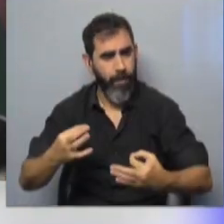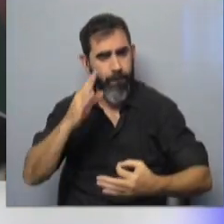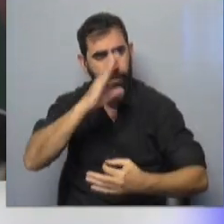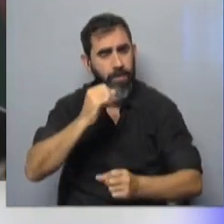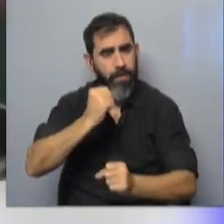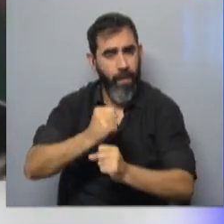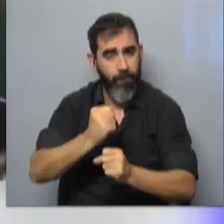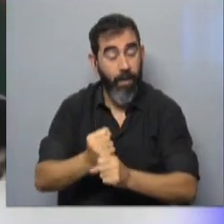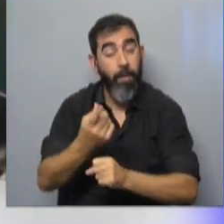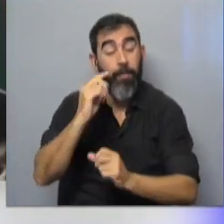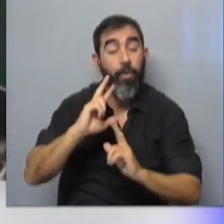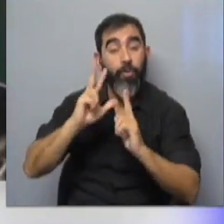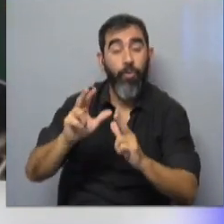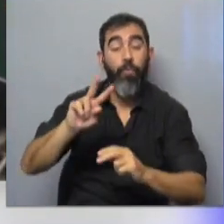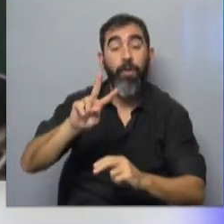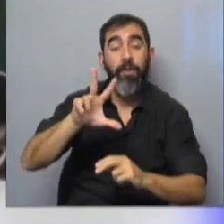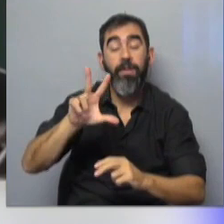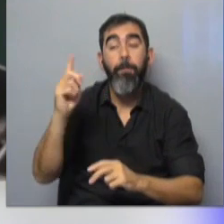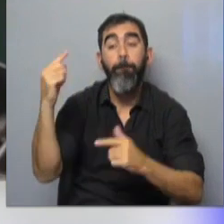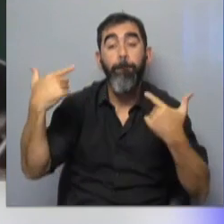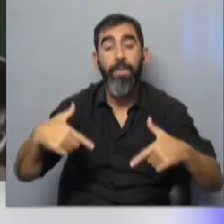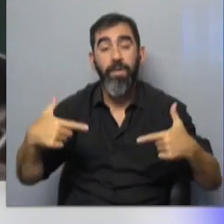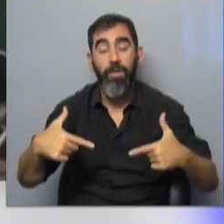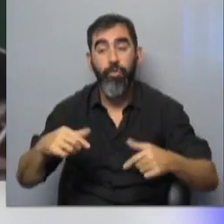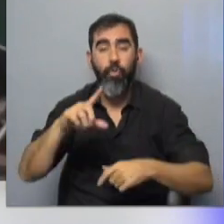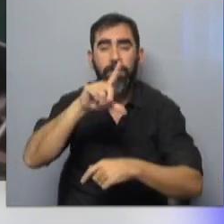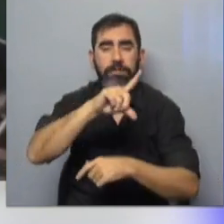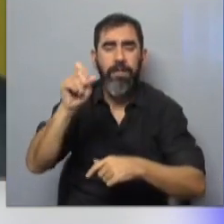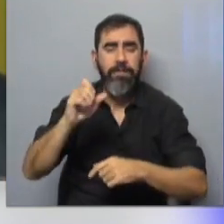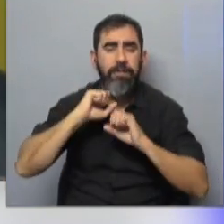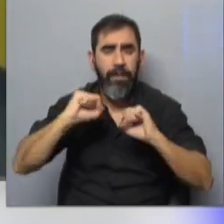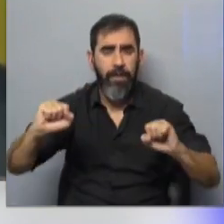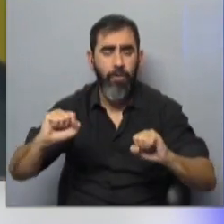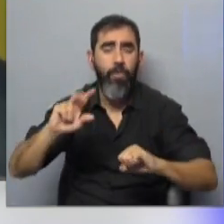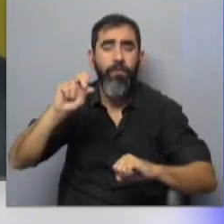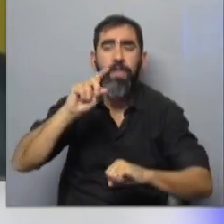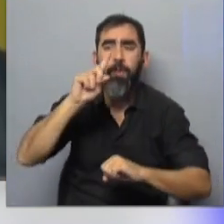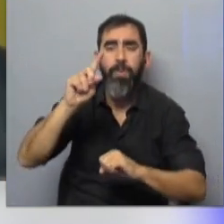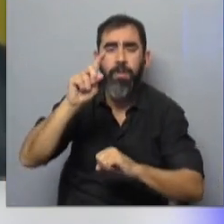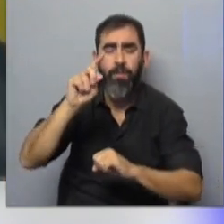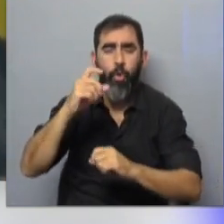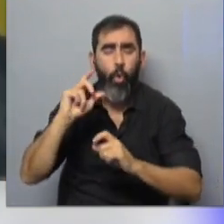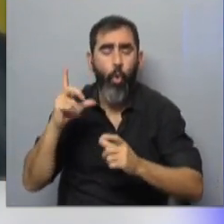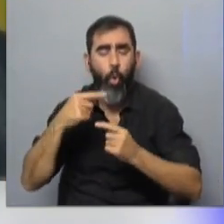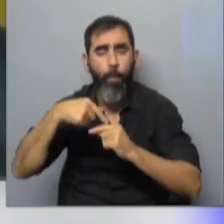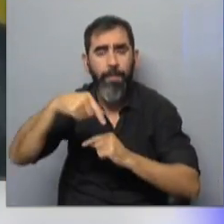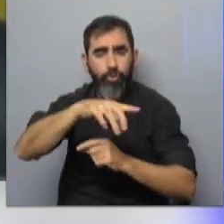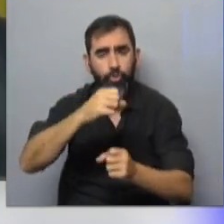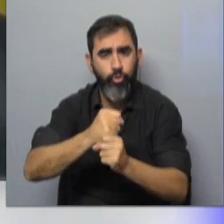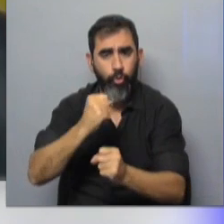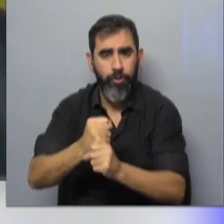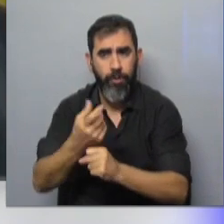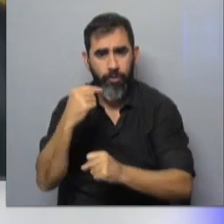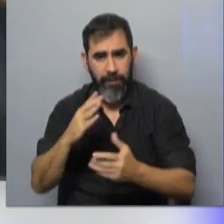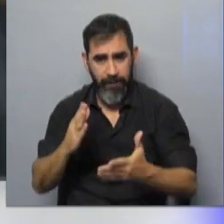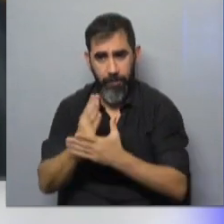actuando, pero señaló que tiene 23 ministros, más de 100 secretarios y más de 20.000 puestos de comisión, por lo que se preguntó